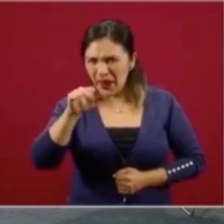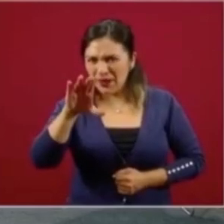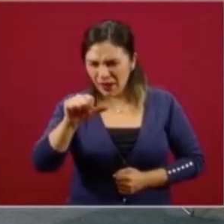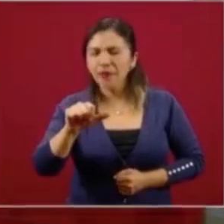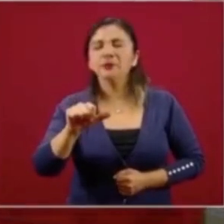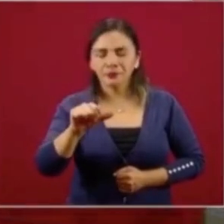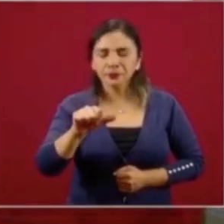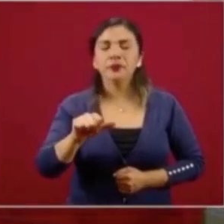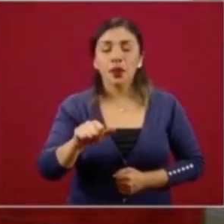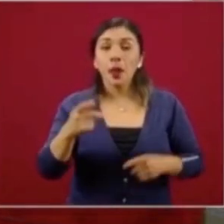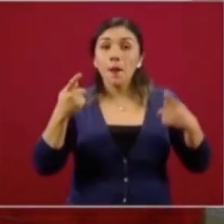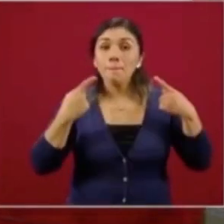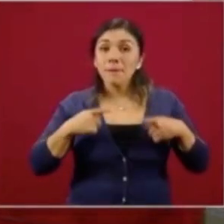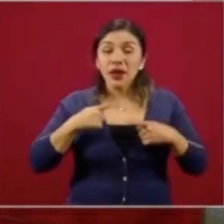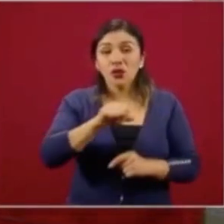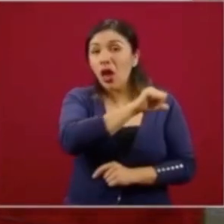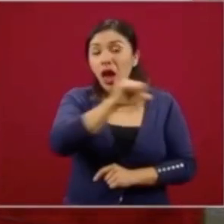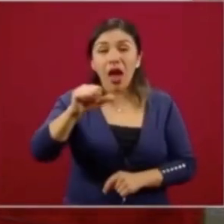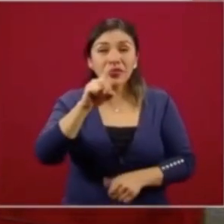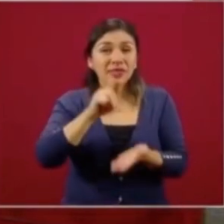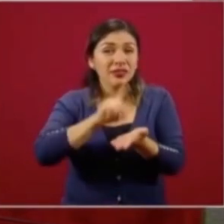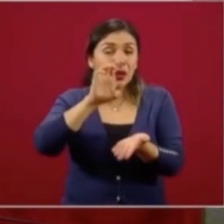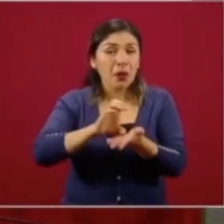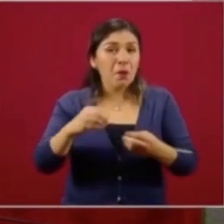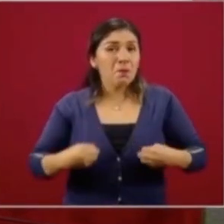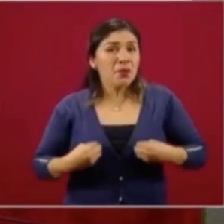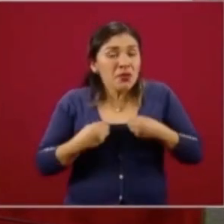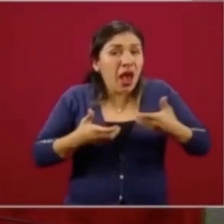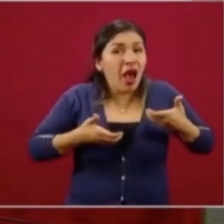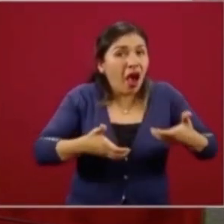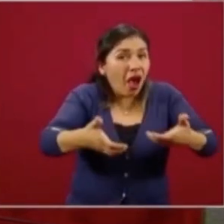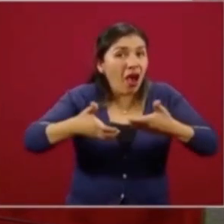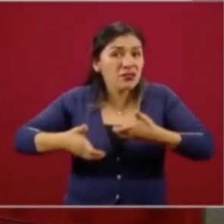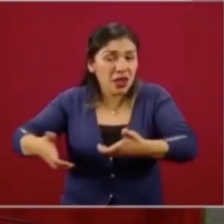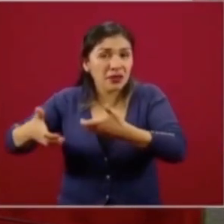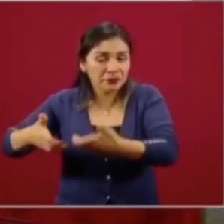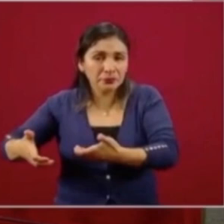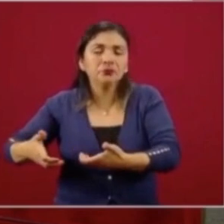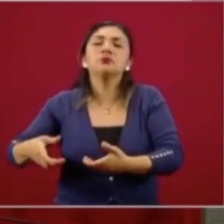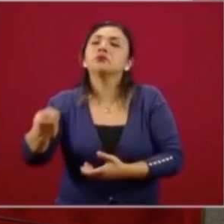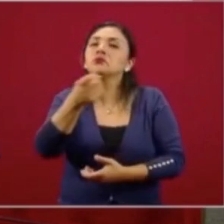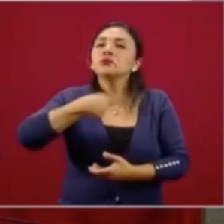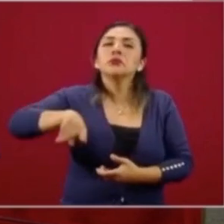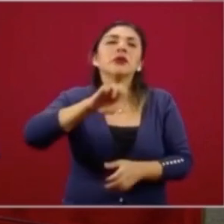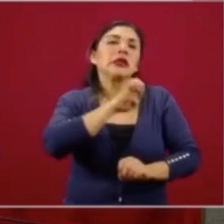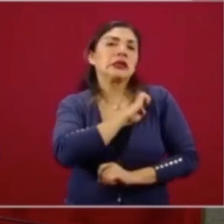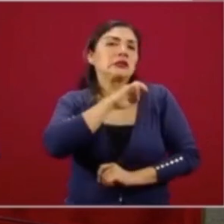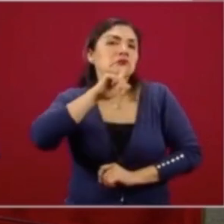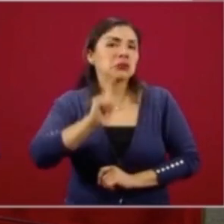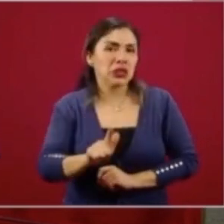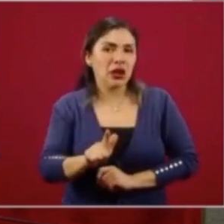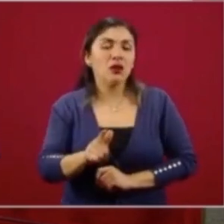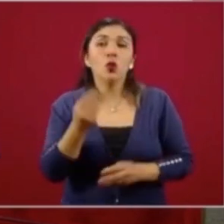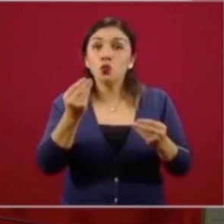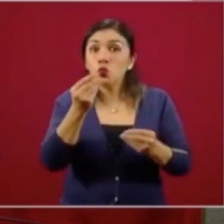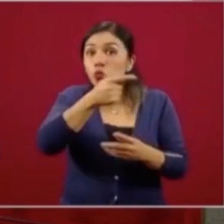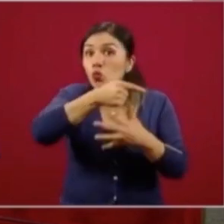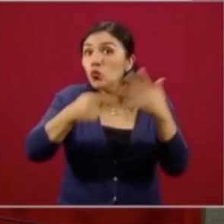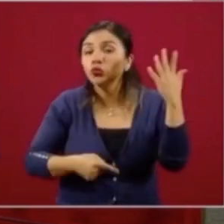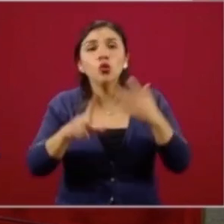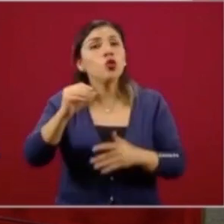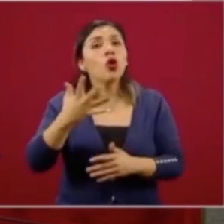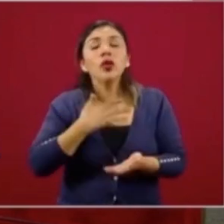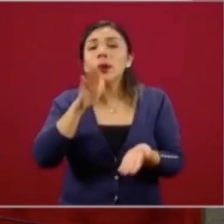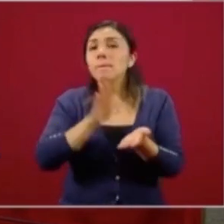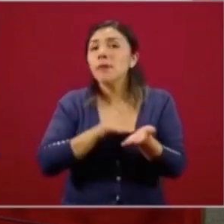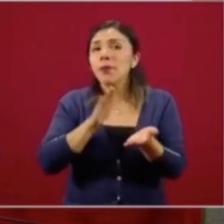Las personas con discapacidad que viven en situación de calle tienen una condición especial, muchos de ellos no tienen